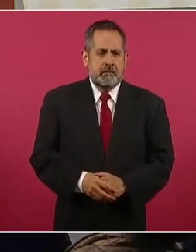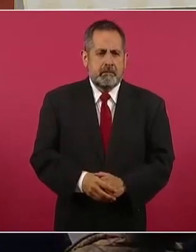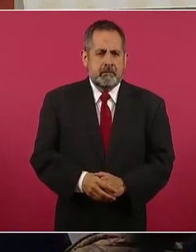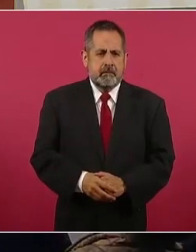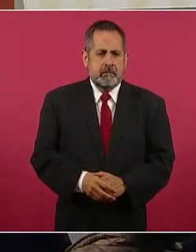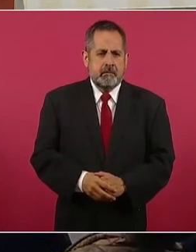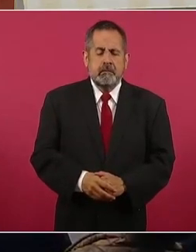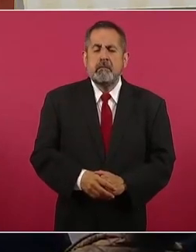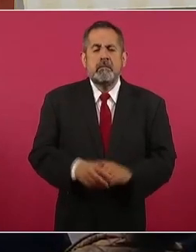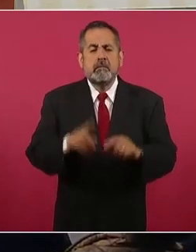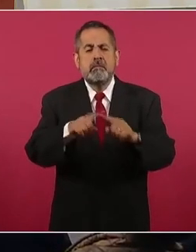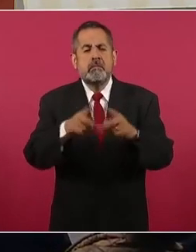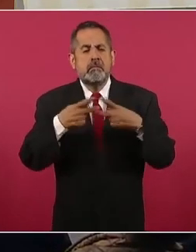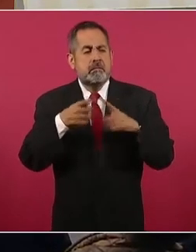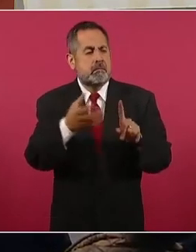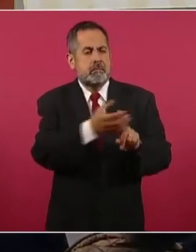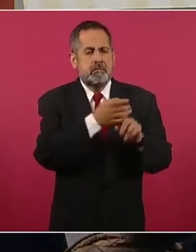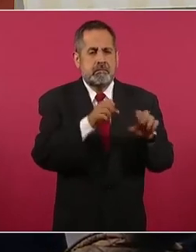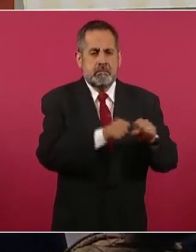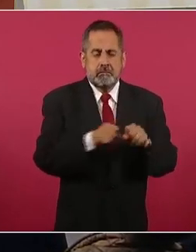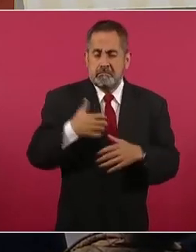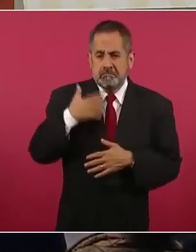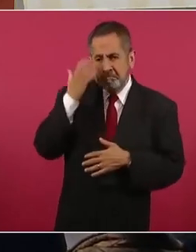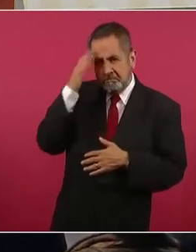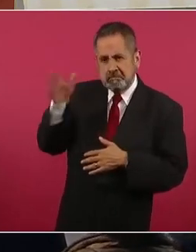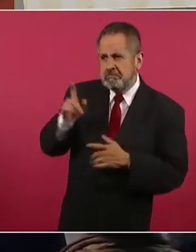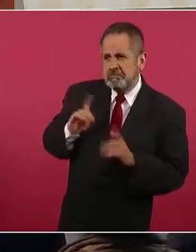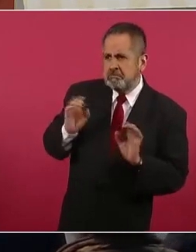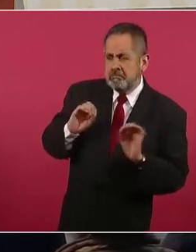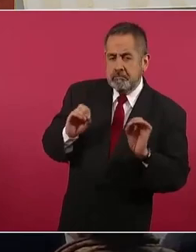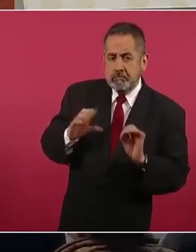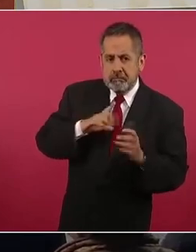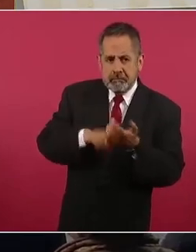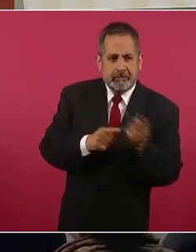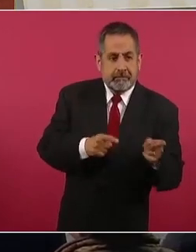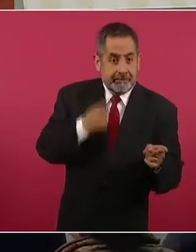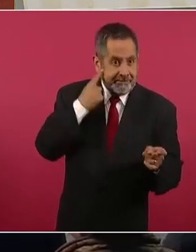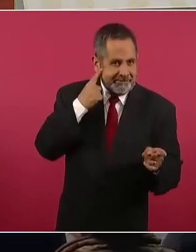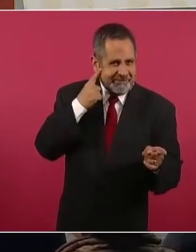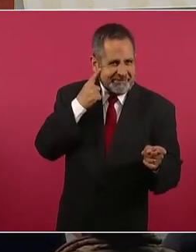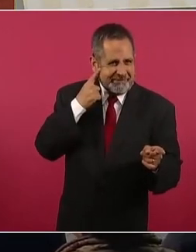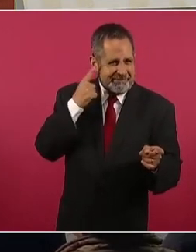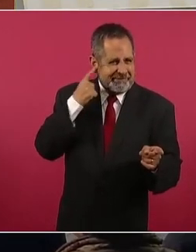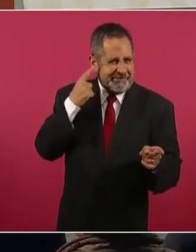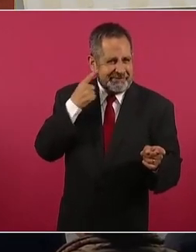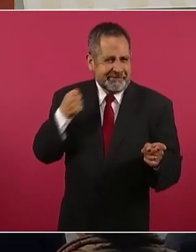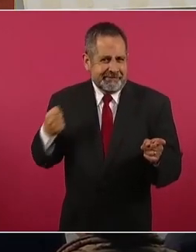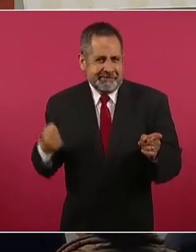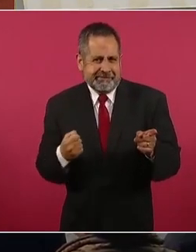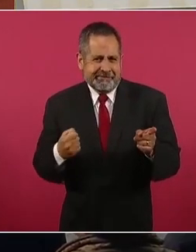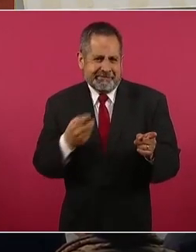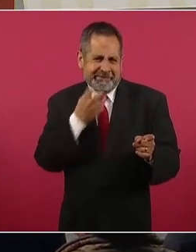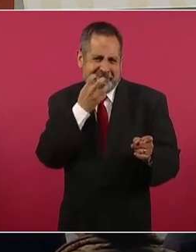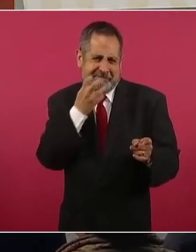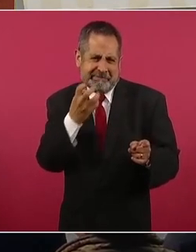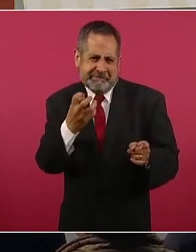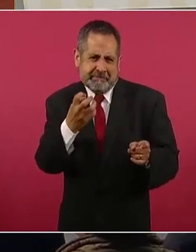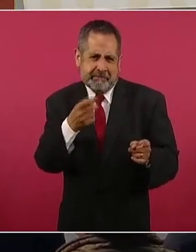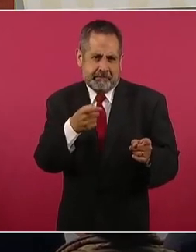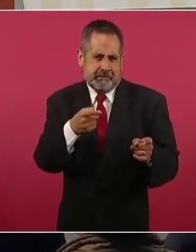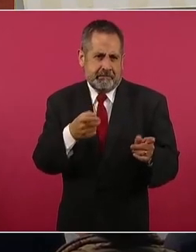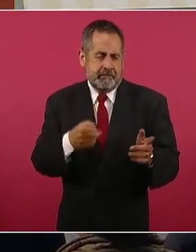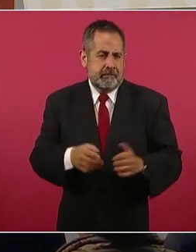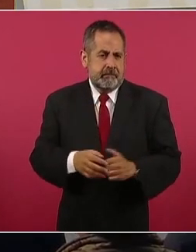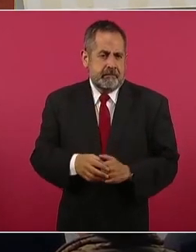¿Quiénes son las personas que tienes aquí secuestradas? No lo conozco ¿Hay un menor de edad? ¿Sí? ¿Dónde lo secuestaron? ¿Te duele algo? ¿Te lastimaste ahorita en la edad?